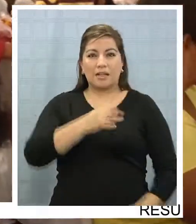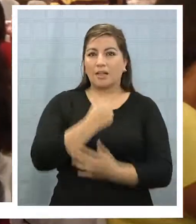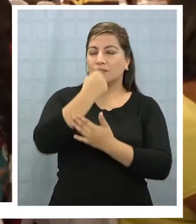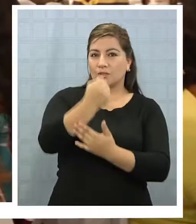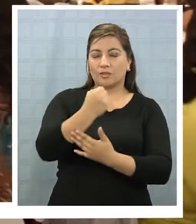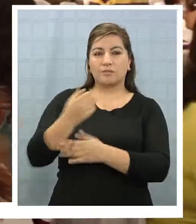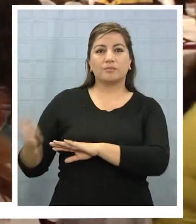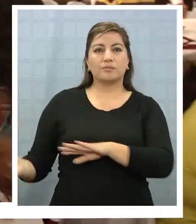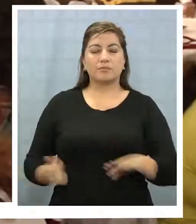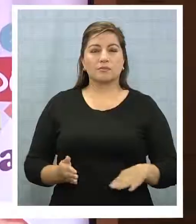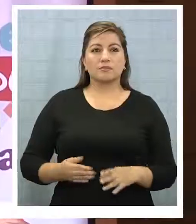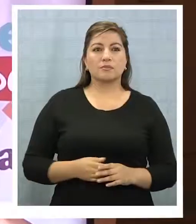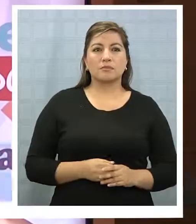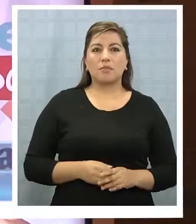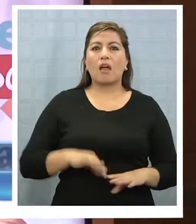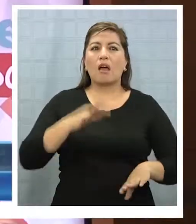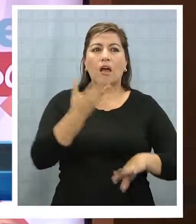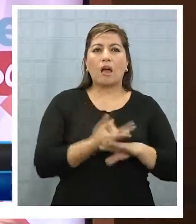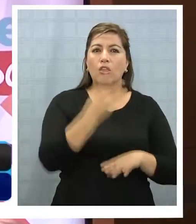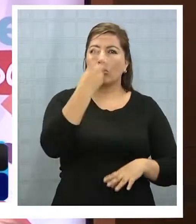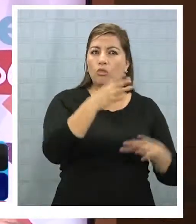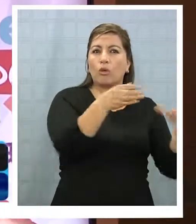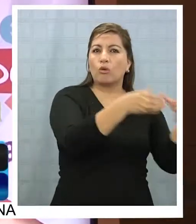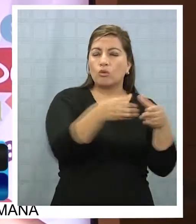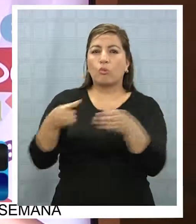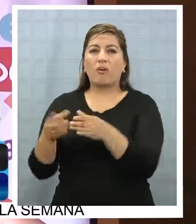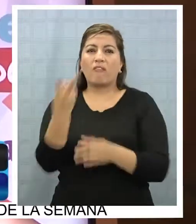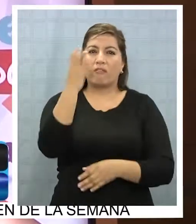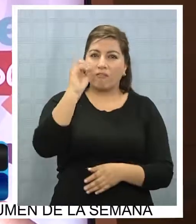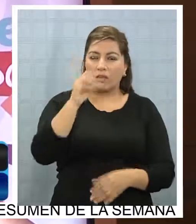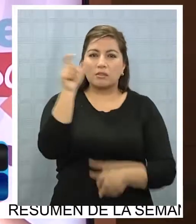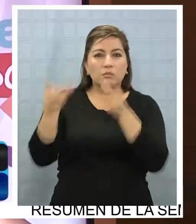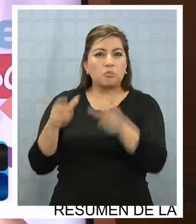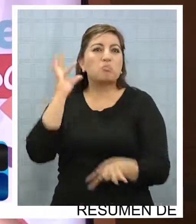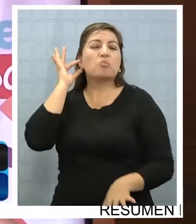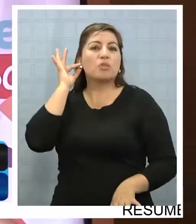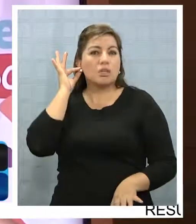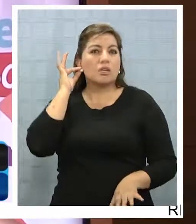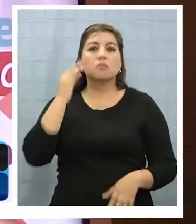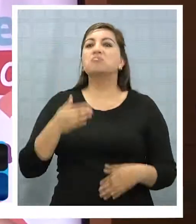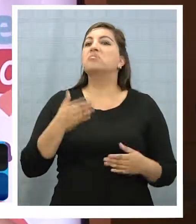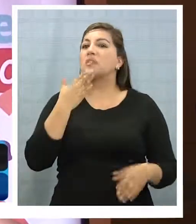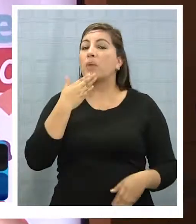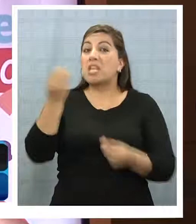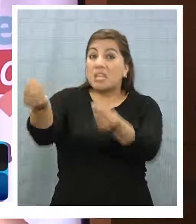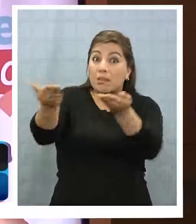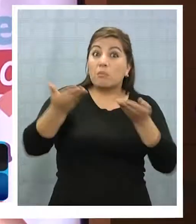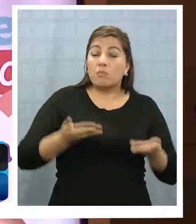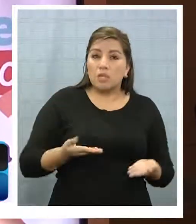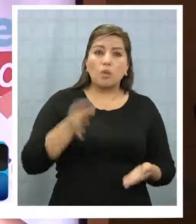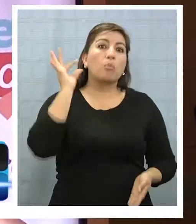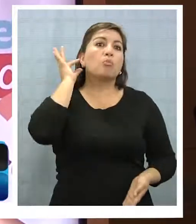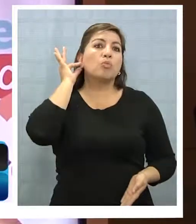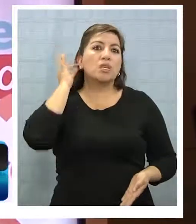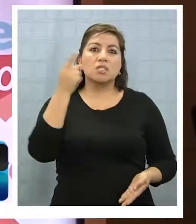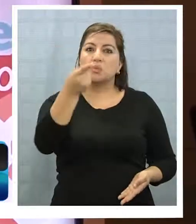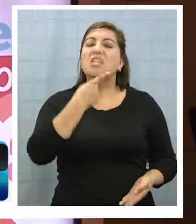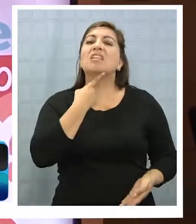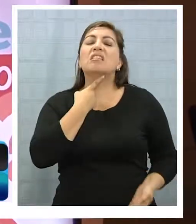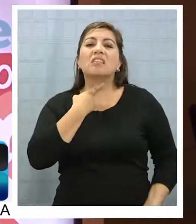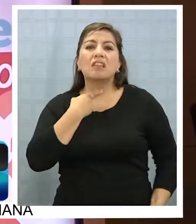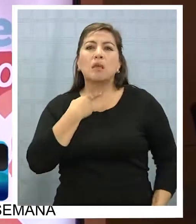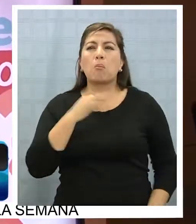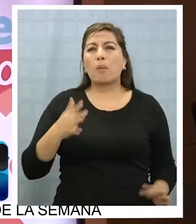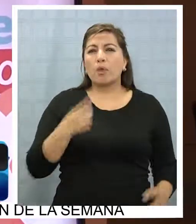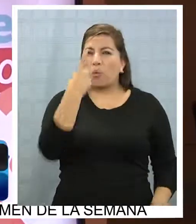dos grupos de 20 mujeres, así que hacemos la invitación igual a que se acerquen a las oficinas de Prodemu si hay interesadas. Son una vez a la